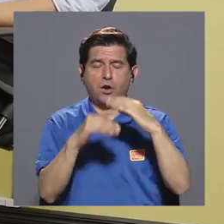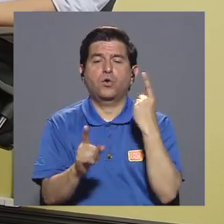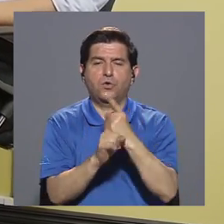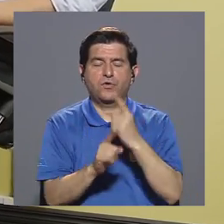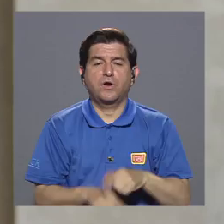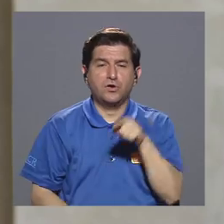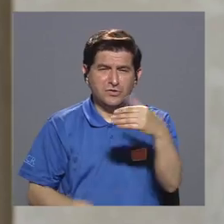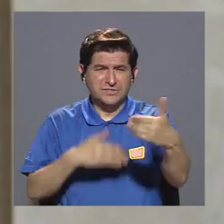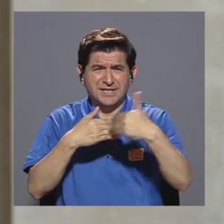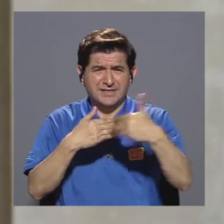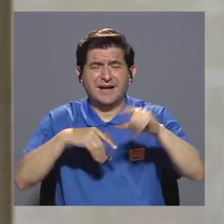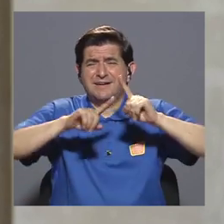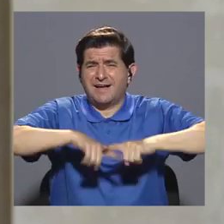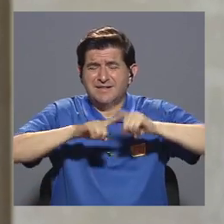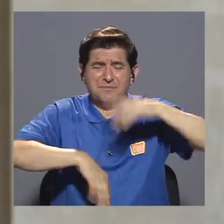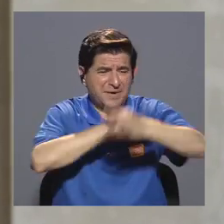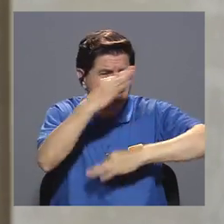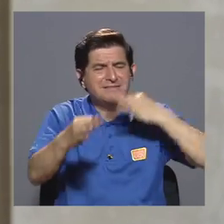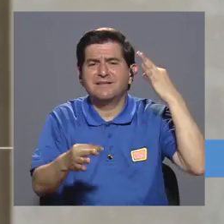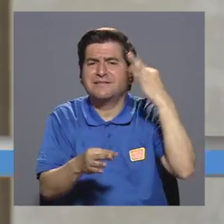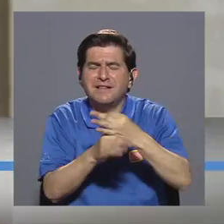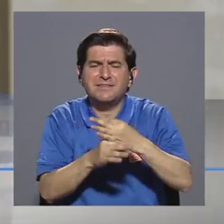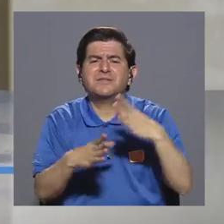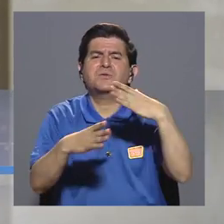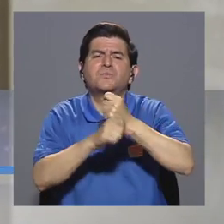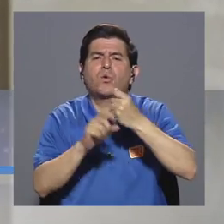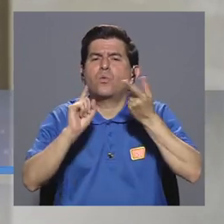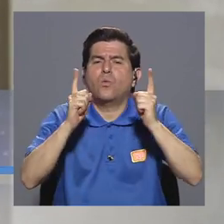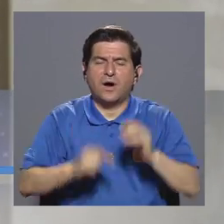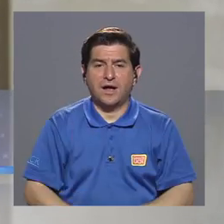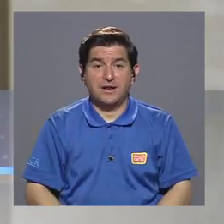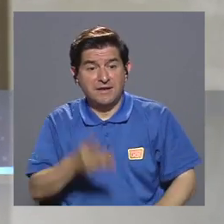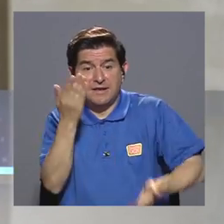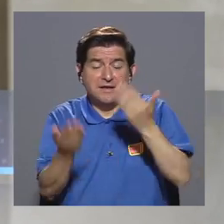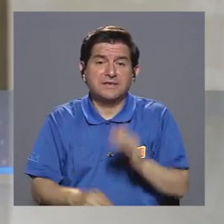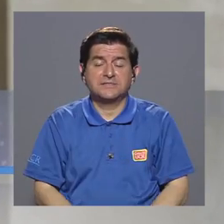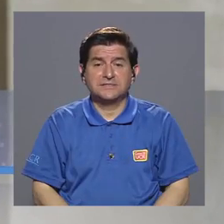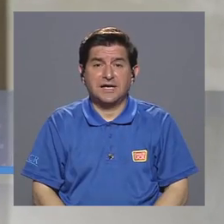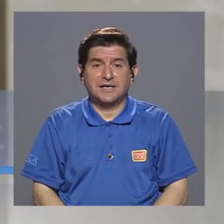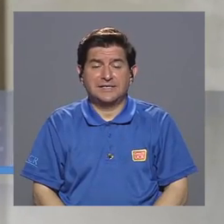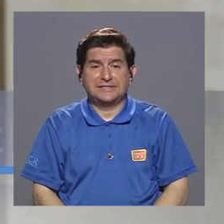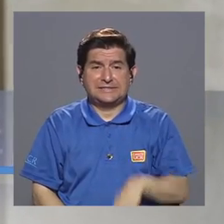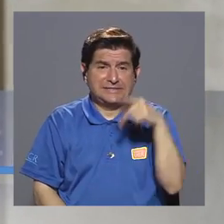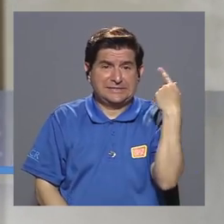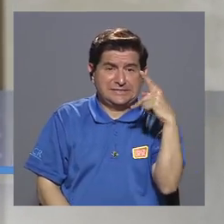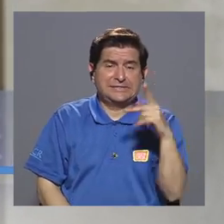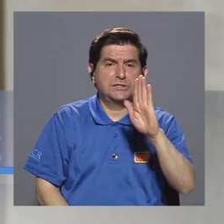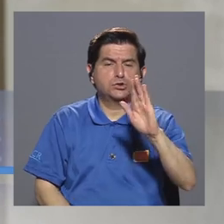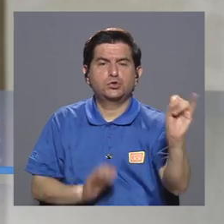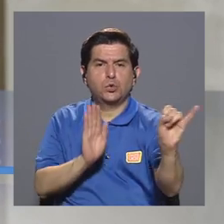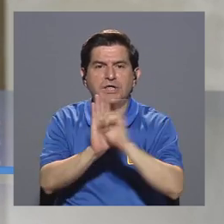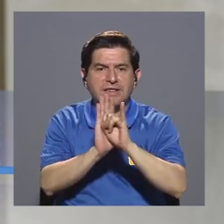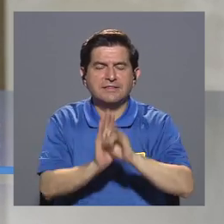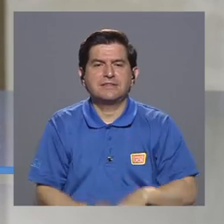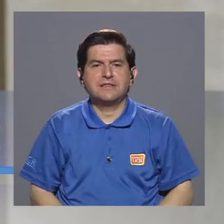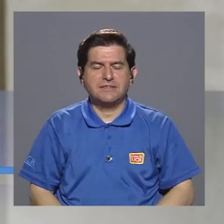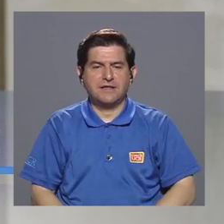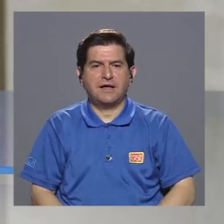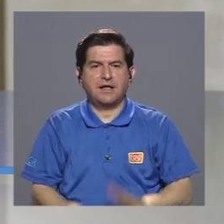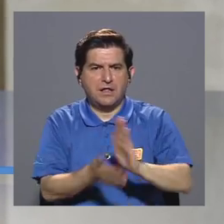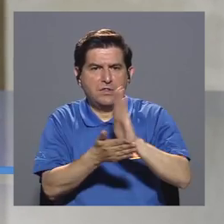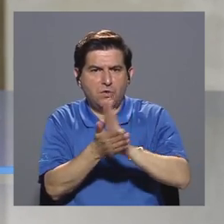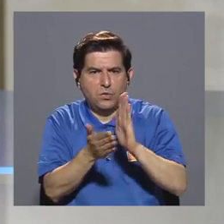En el caso que se lo hayan atacado, depende mucho del tipo de ataque que le hayan hecho. Puede ser que le hayan comprometido, por ejemplo, su identidad, sus